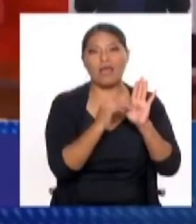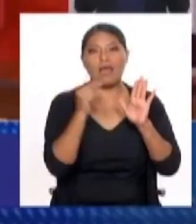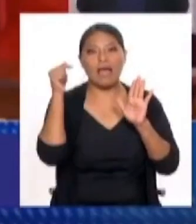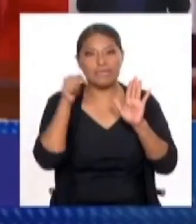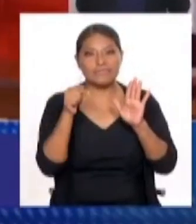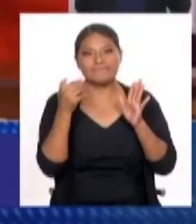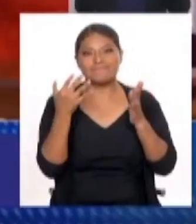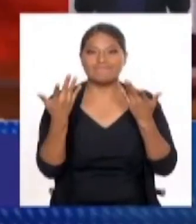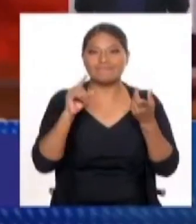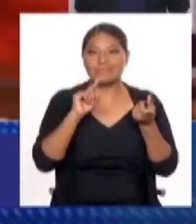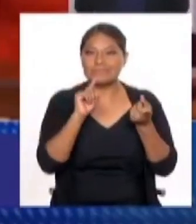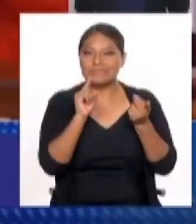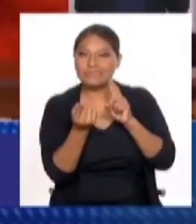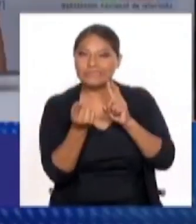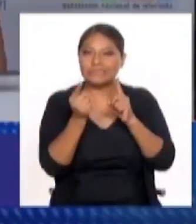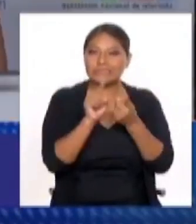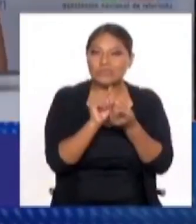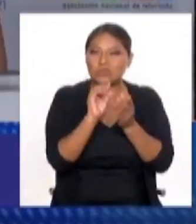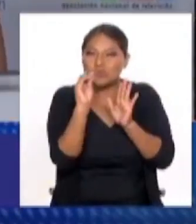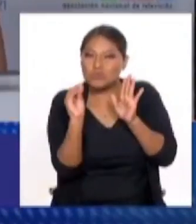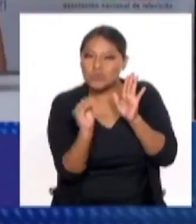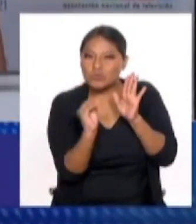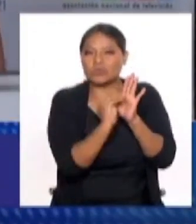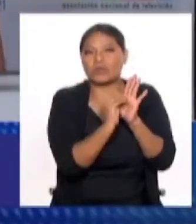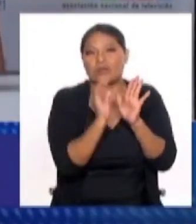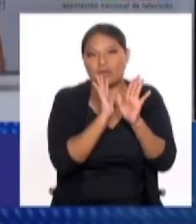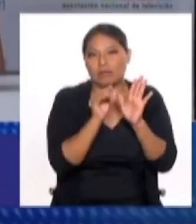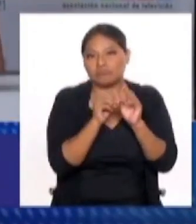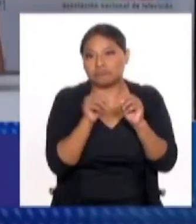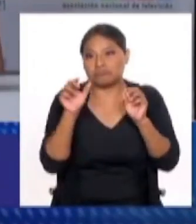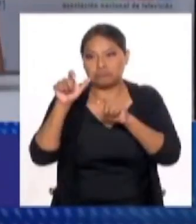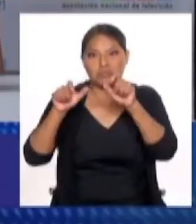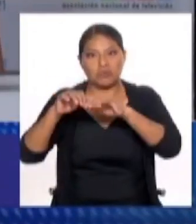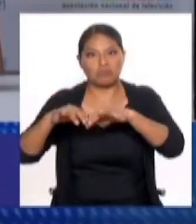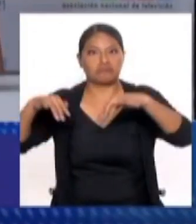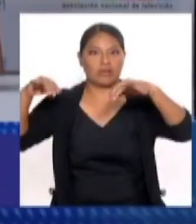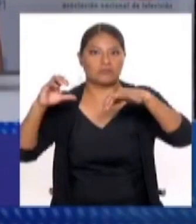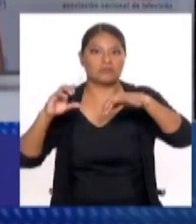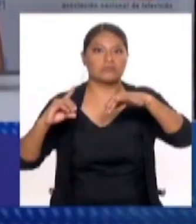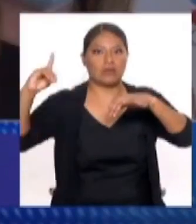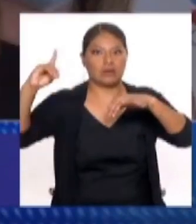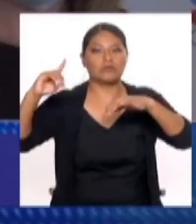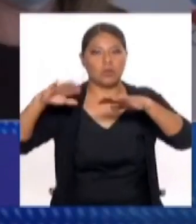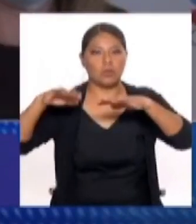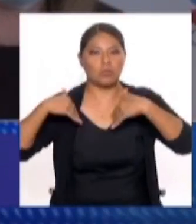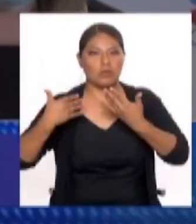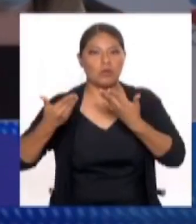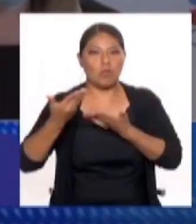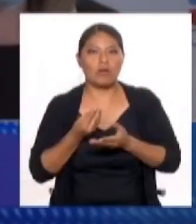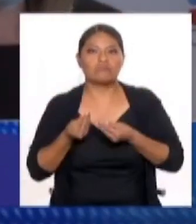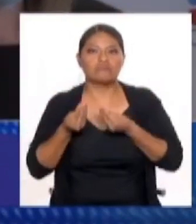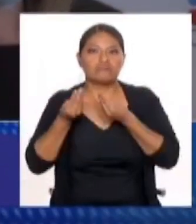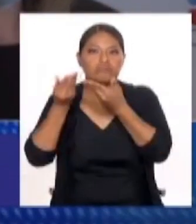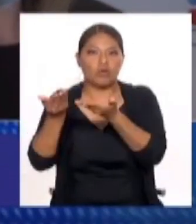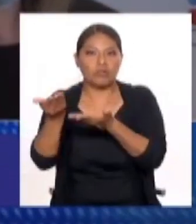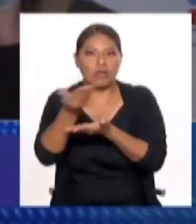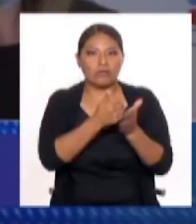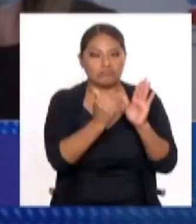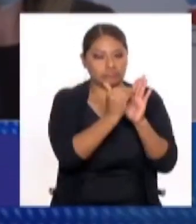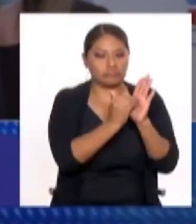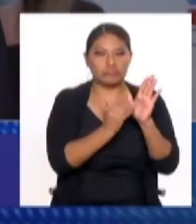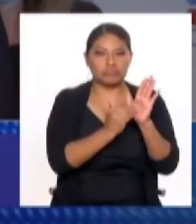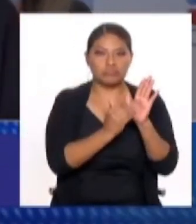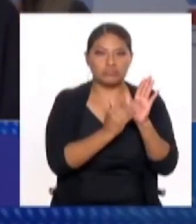cambio importante y la mayoría tiene poder para vetar y para proponer. O sea,